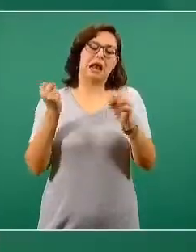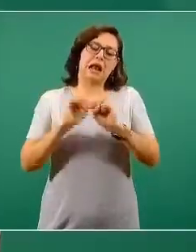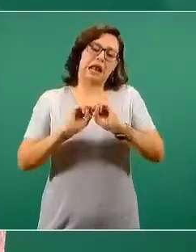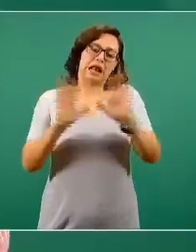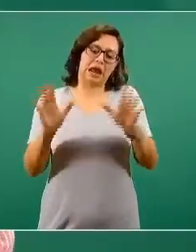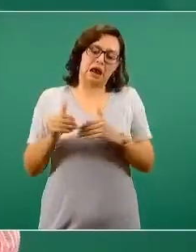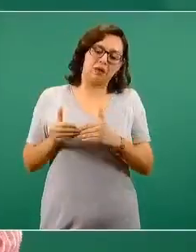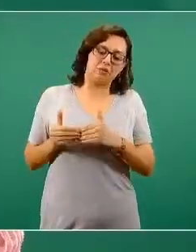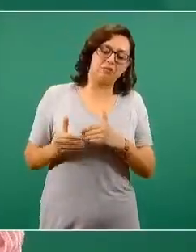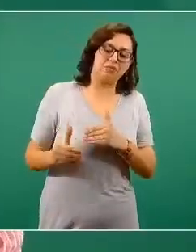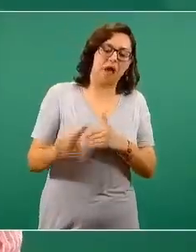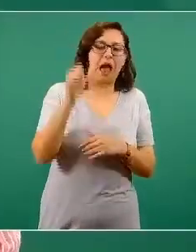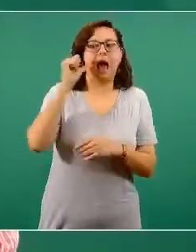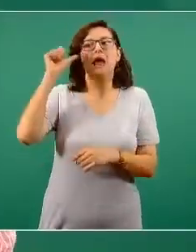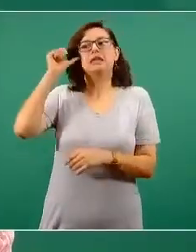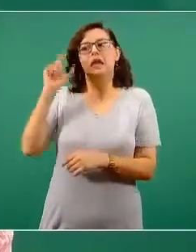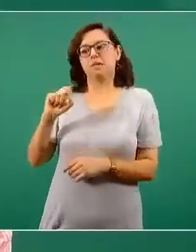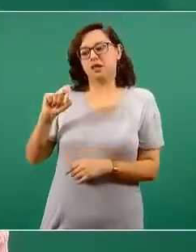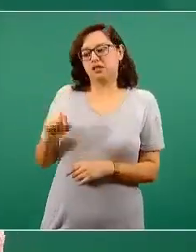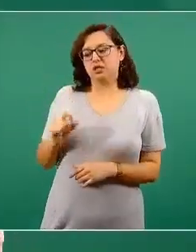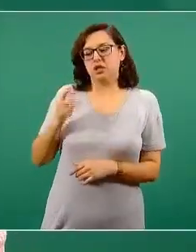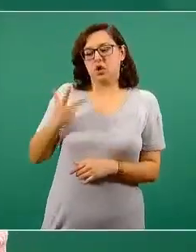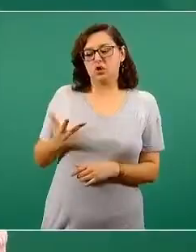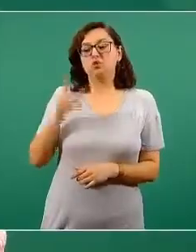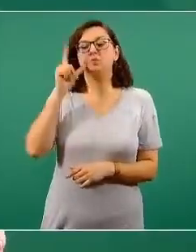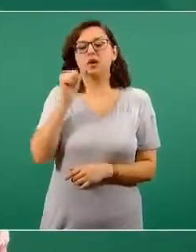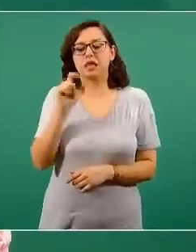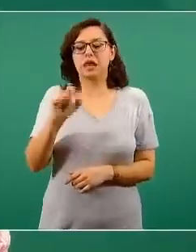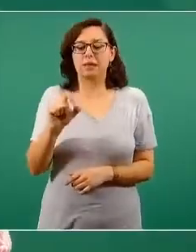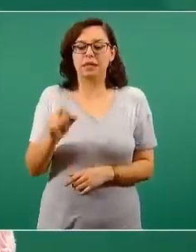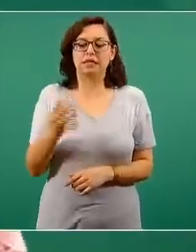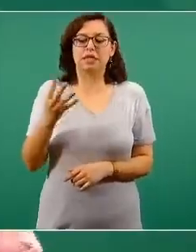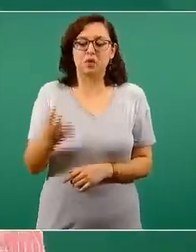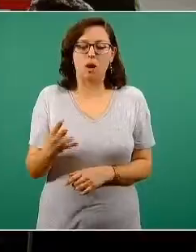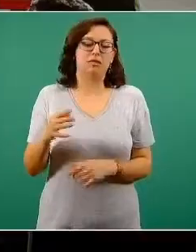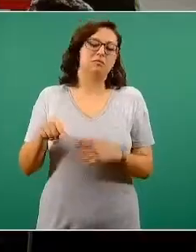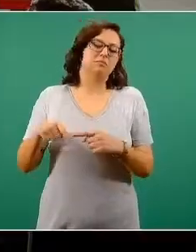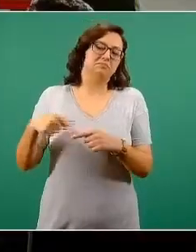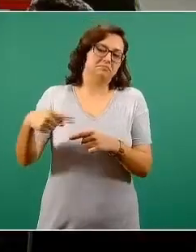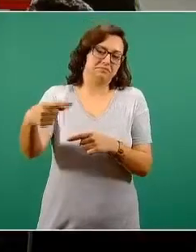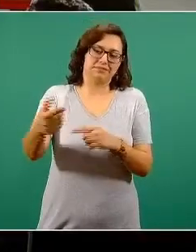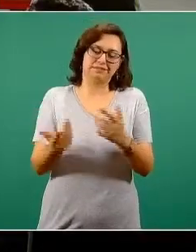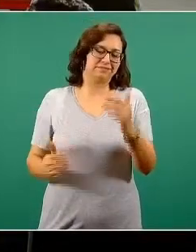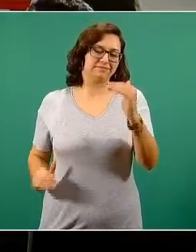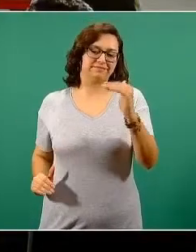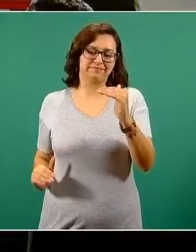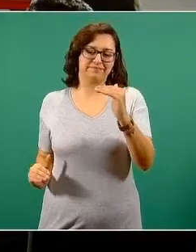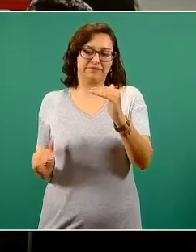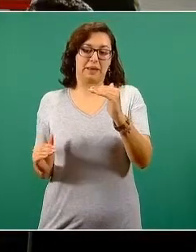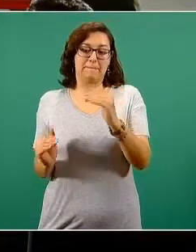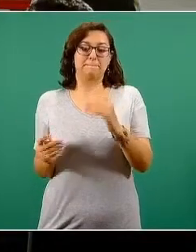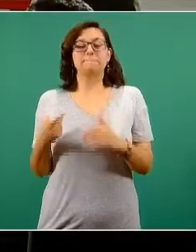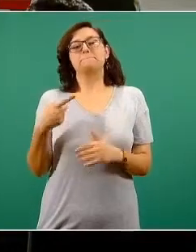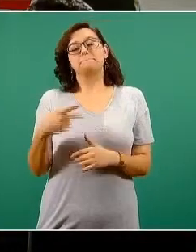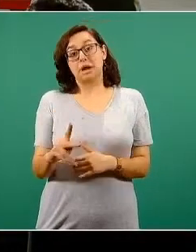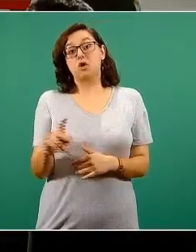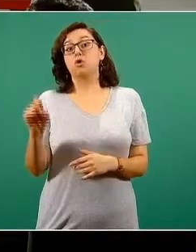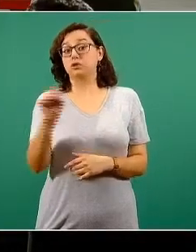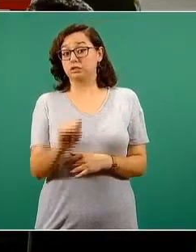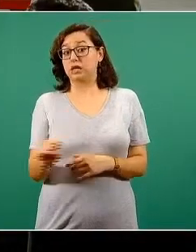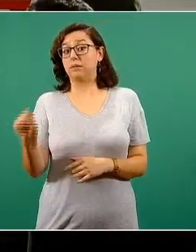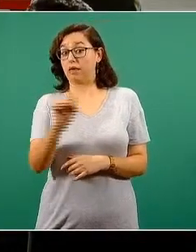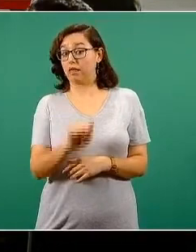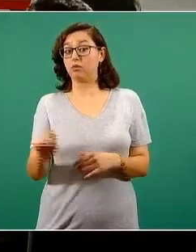28 ayer, 24 hoy, posiblemente mañana sea 22 o 21, etcétera, y llegaremos al sábado con cierta